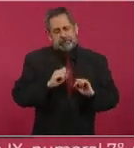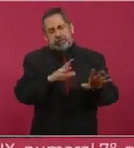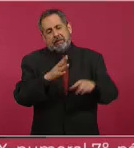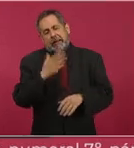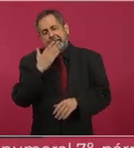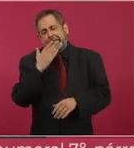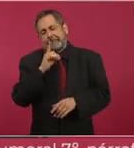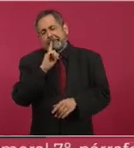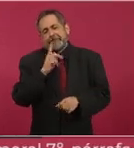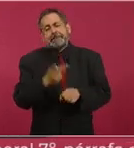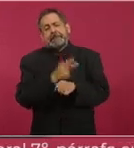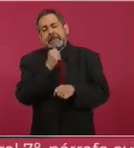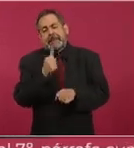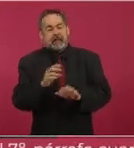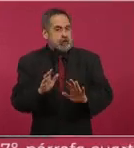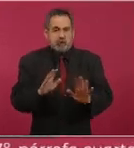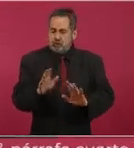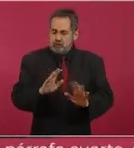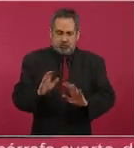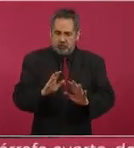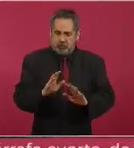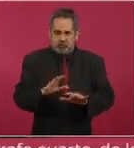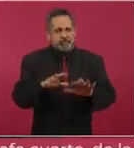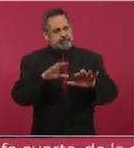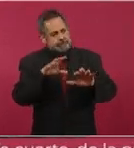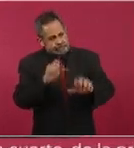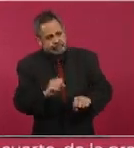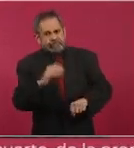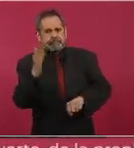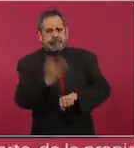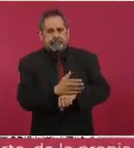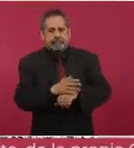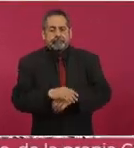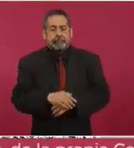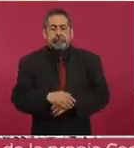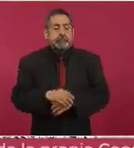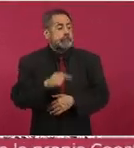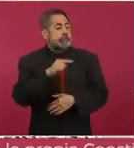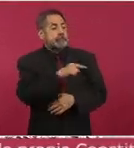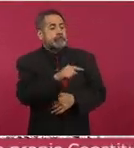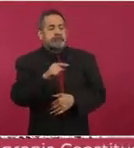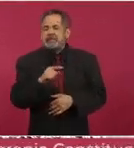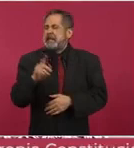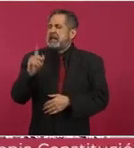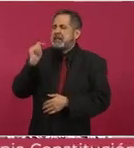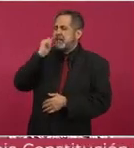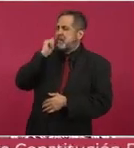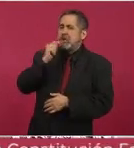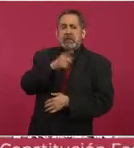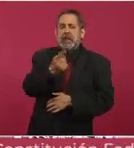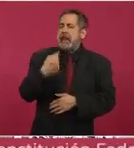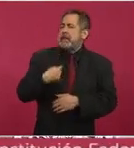y que nadie se sienta protegido o